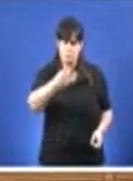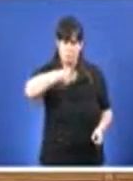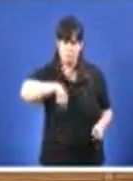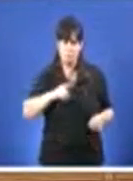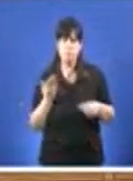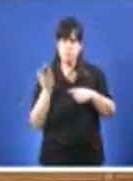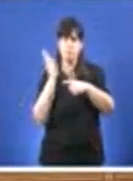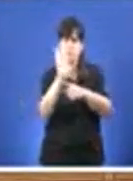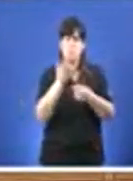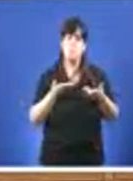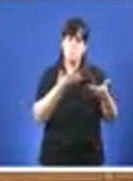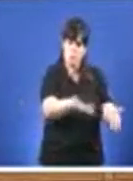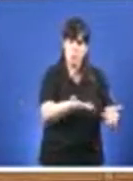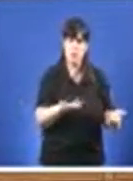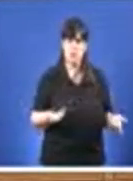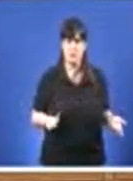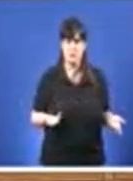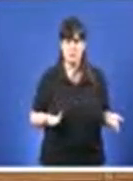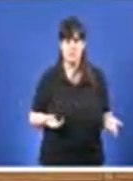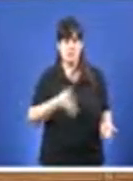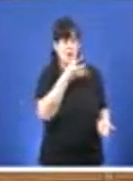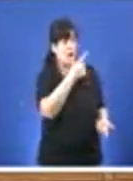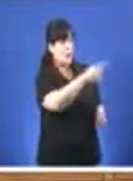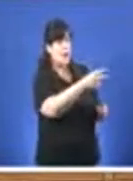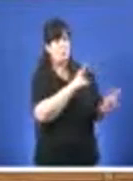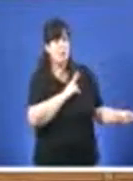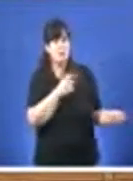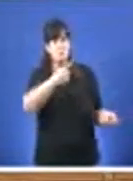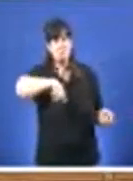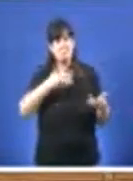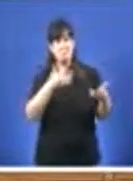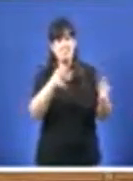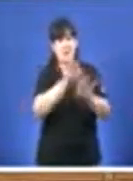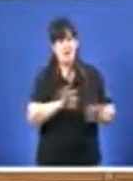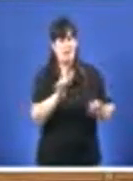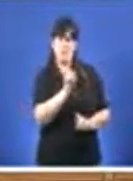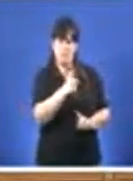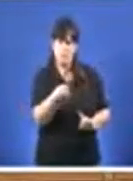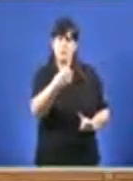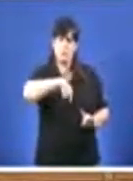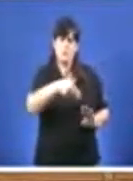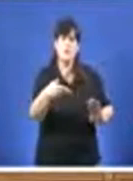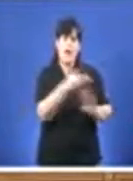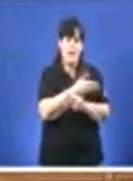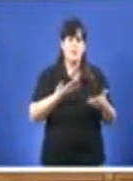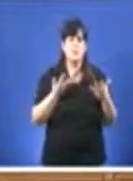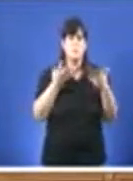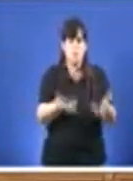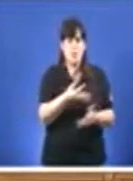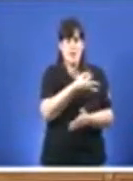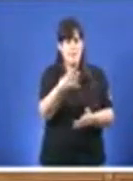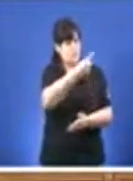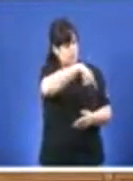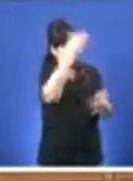me sorprende que vostedes agora me diga que non proponemos nada, non só propuxemos, senón que vostedes apoiaron esta medida.